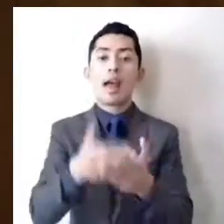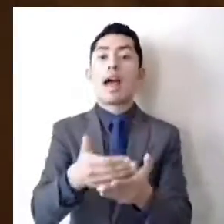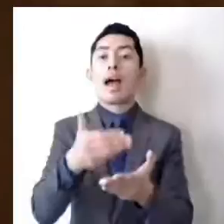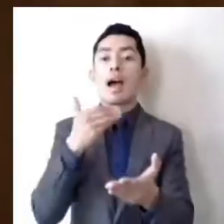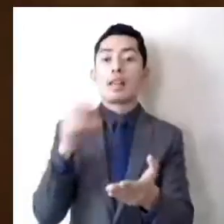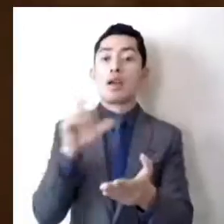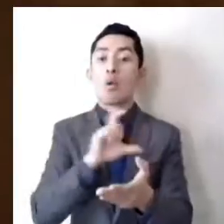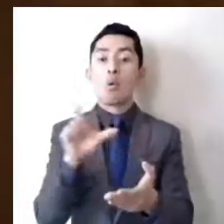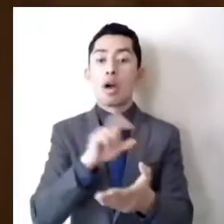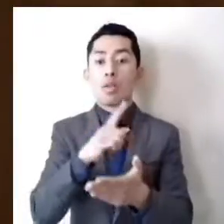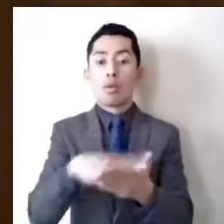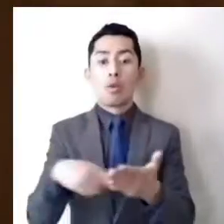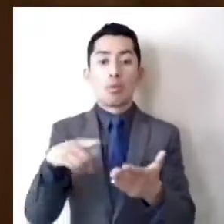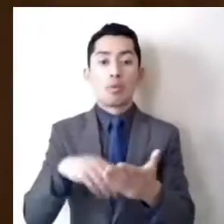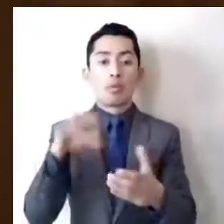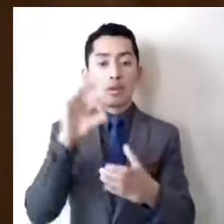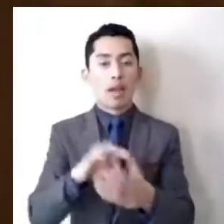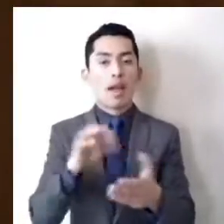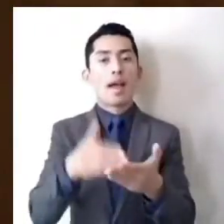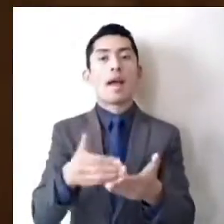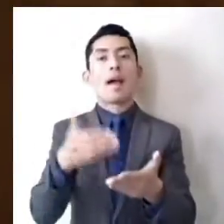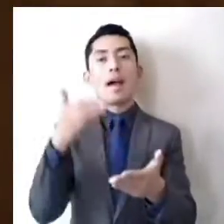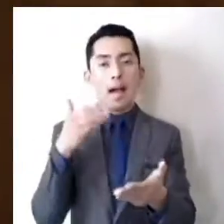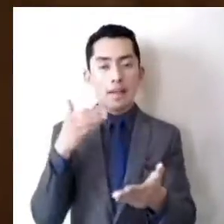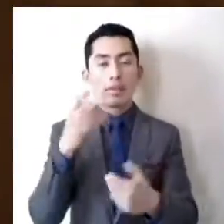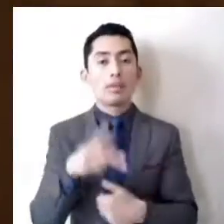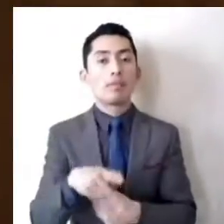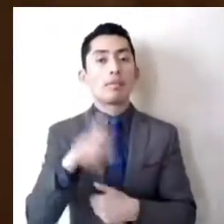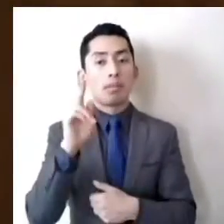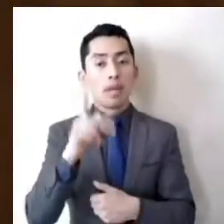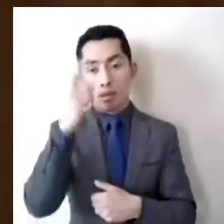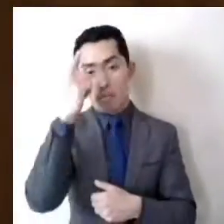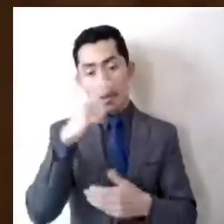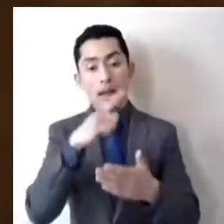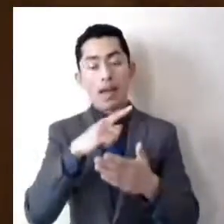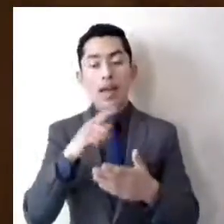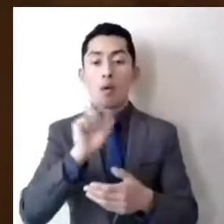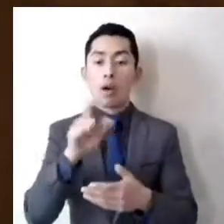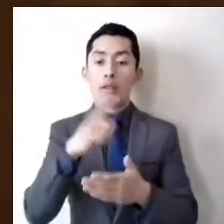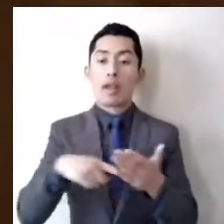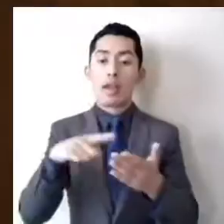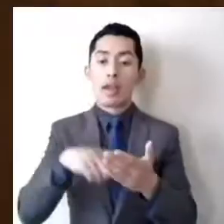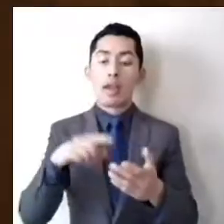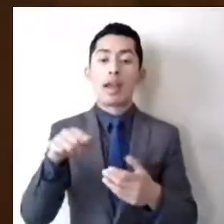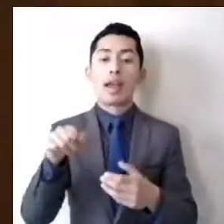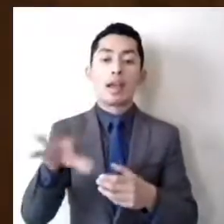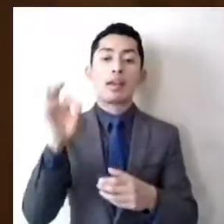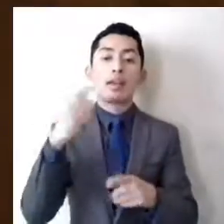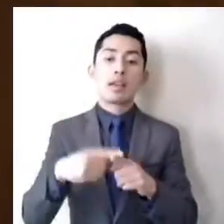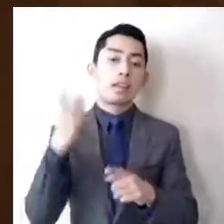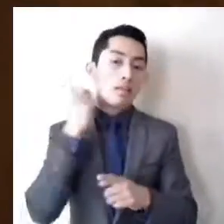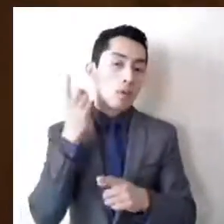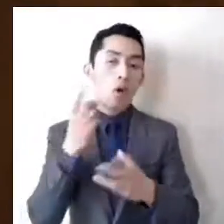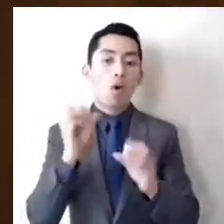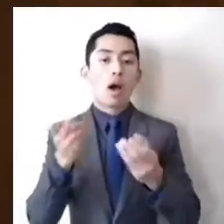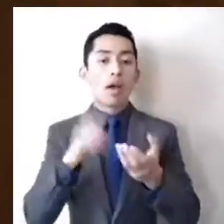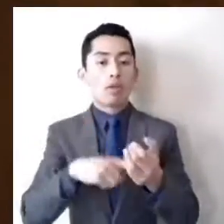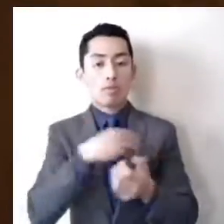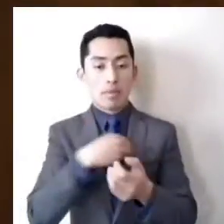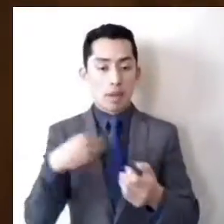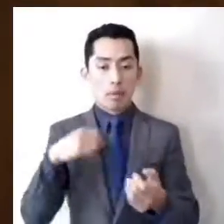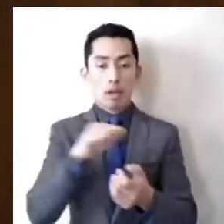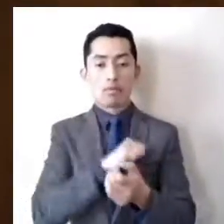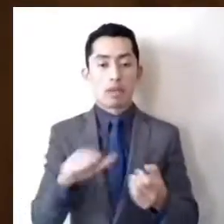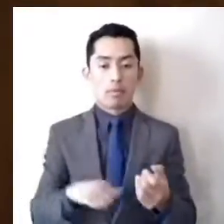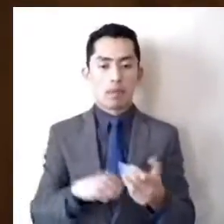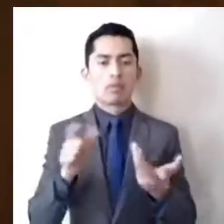votación. Sin embargo, para la elección de diputados y miembros de los ayuntamientos, dispone que ello